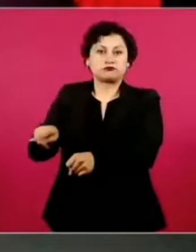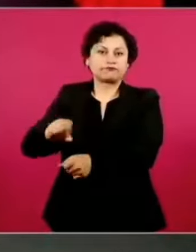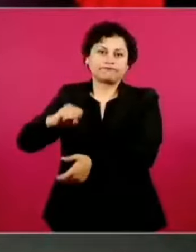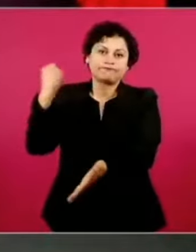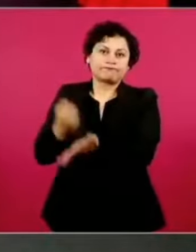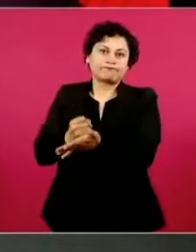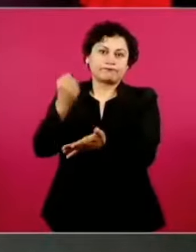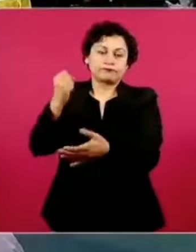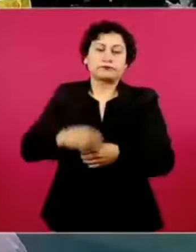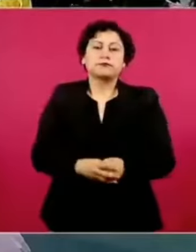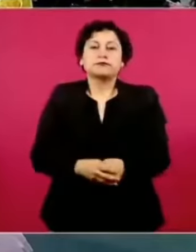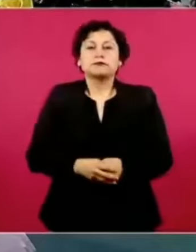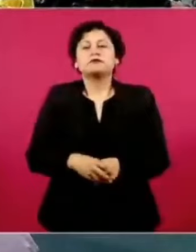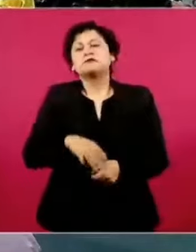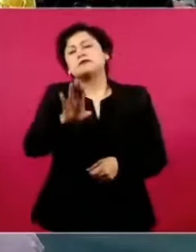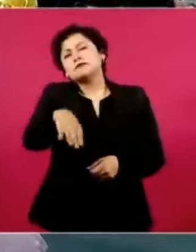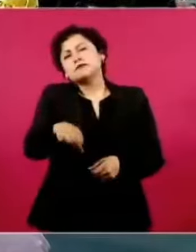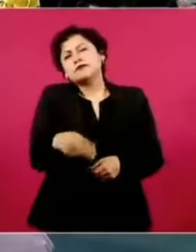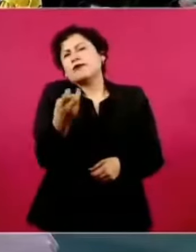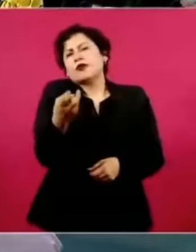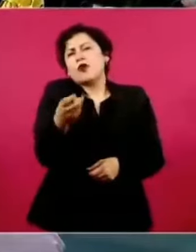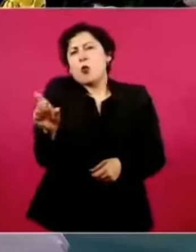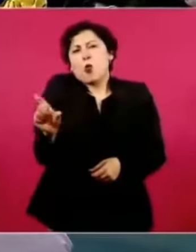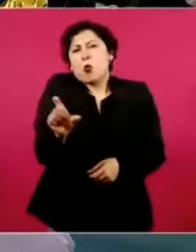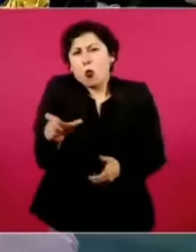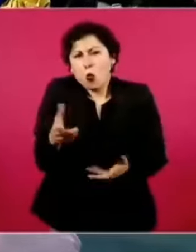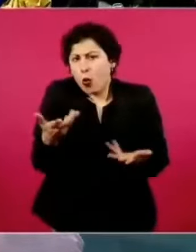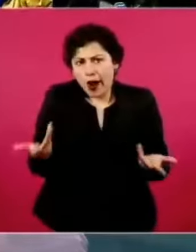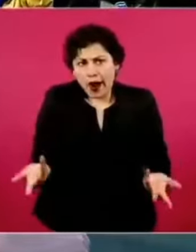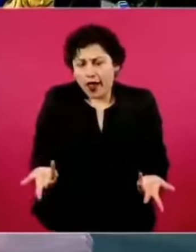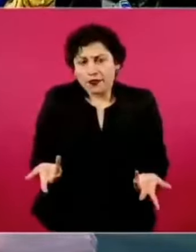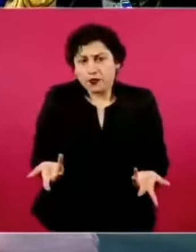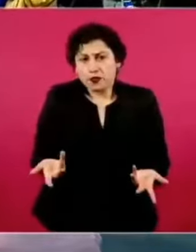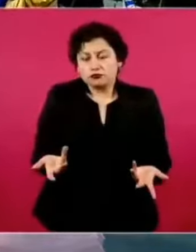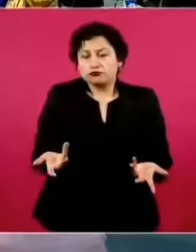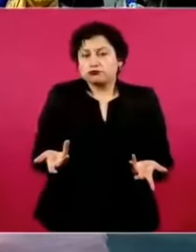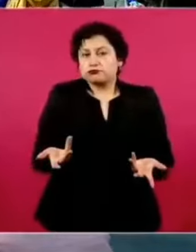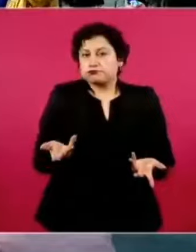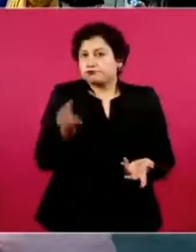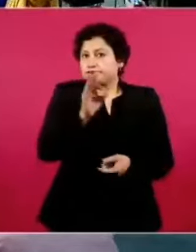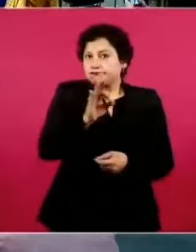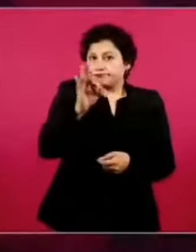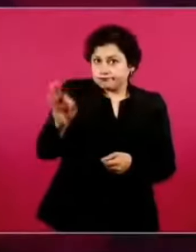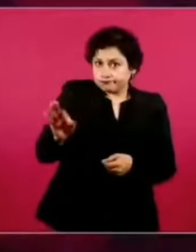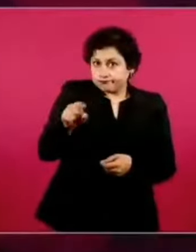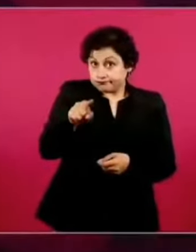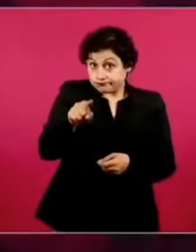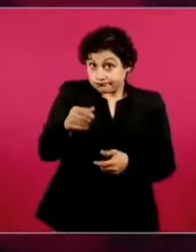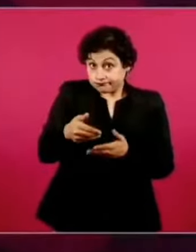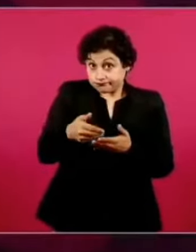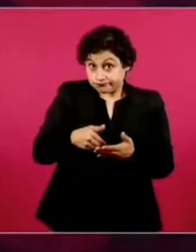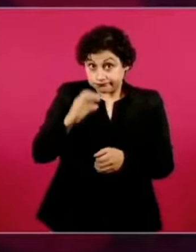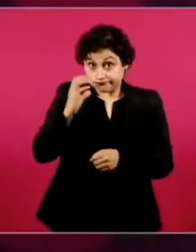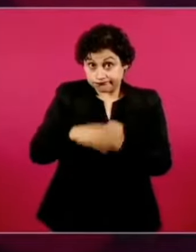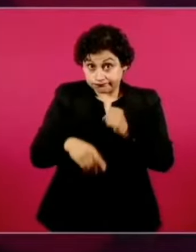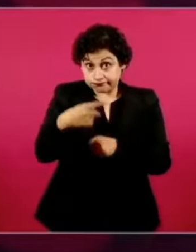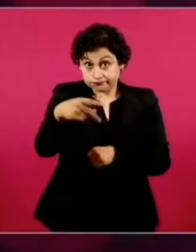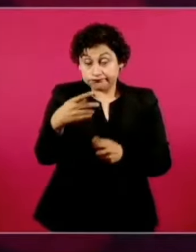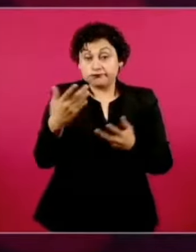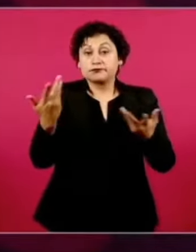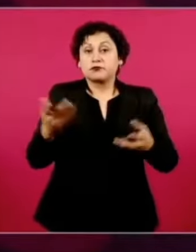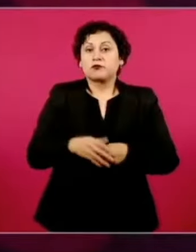¿Esto cuándo podríamos saber, cuándo sería, podría ser antes de que la sesión se accederá? Ya se están haciendo las